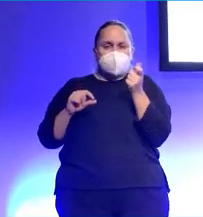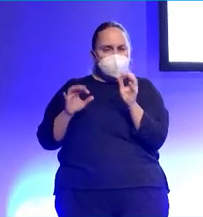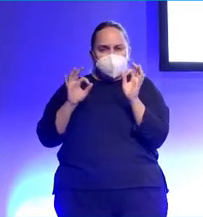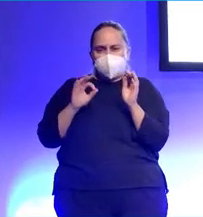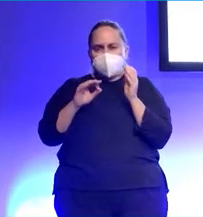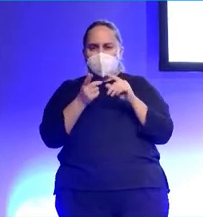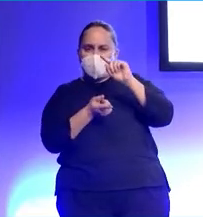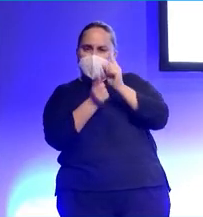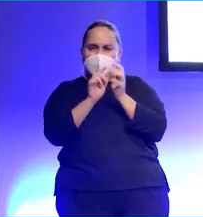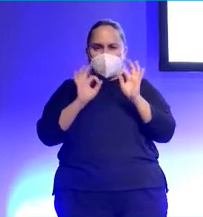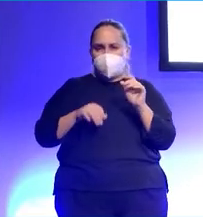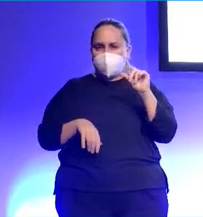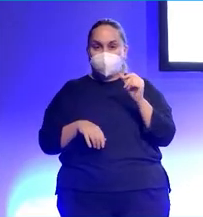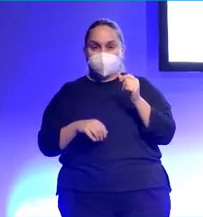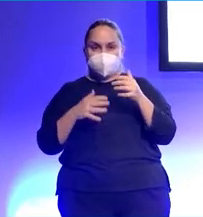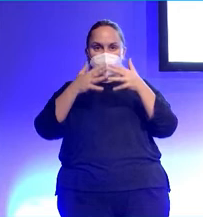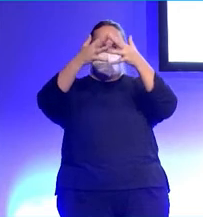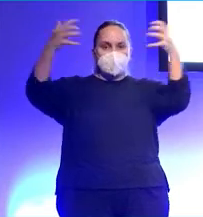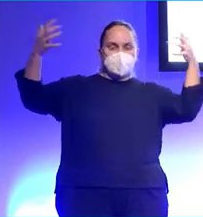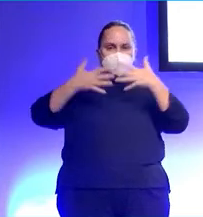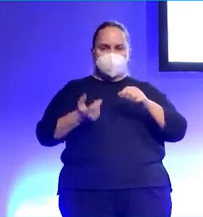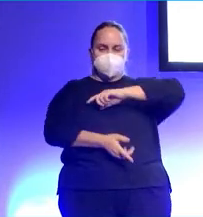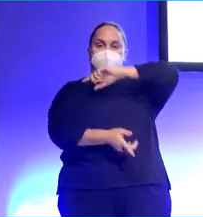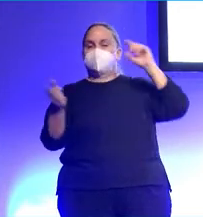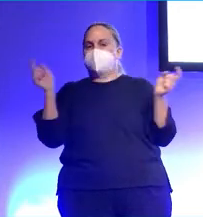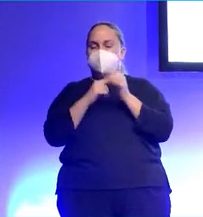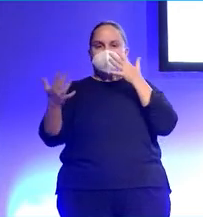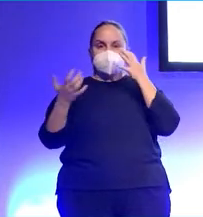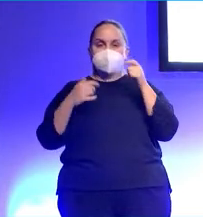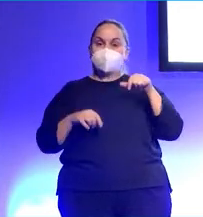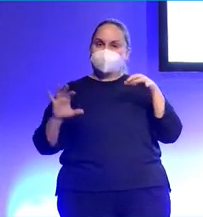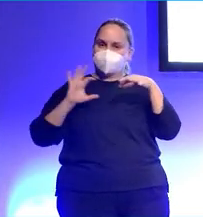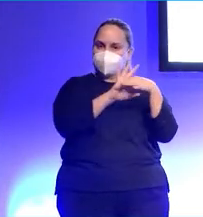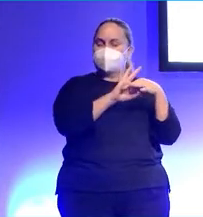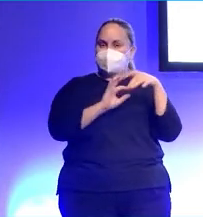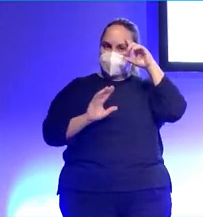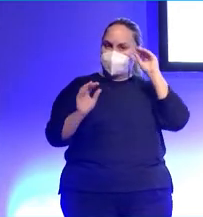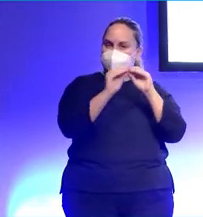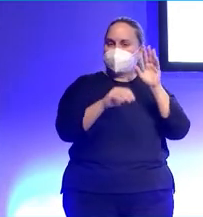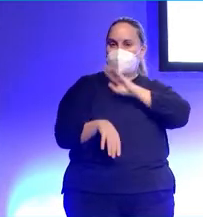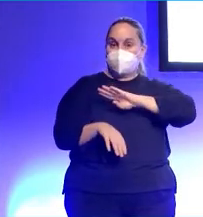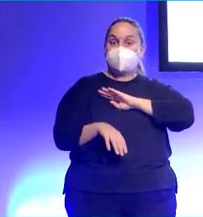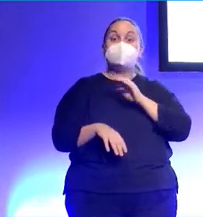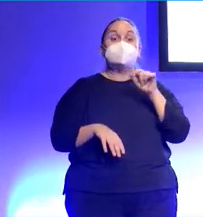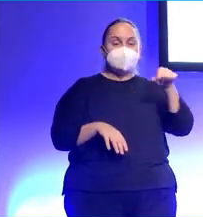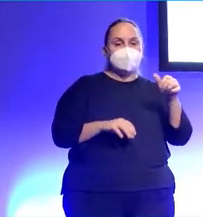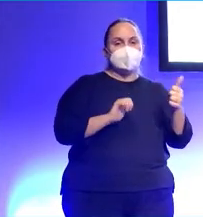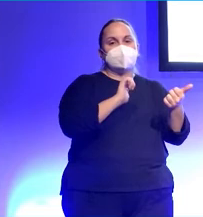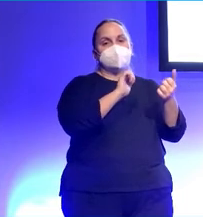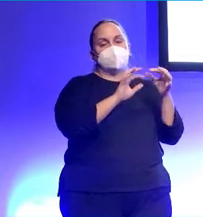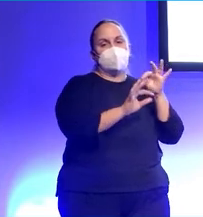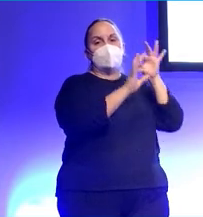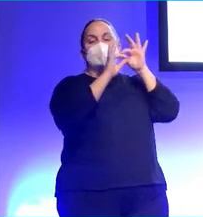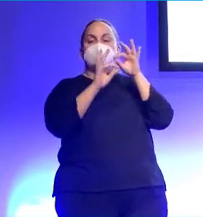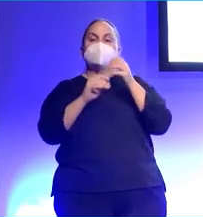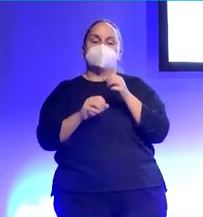el mismo, es barato, no sé qué, no sé cuántos. Yo me identifico mucho con eso. Y en el podcast intento llevarlo siempre a la práctica. Ser